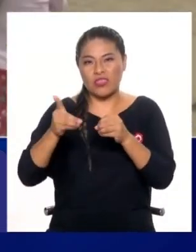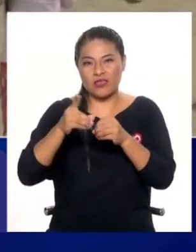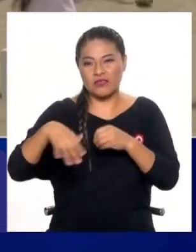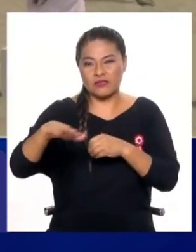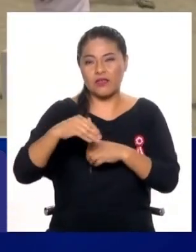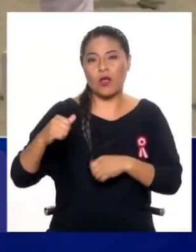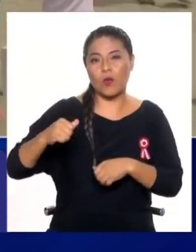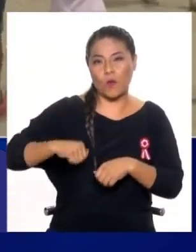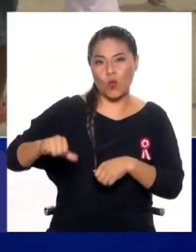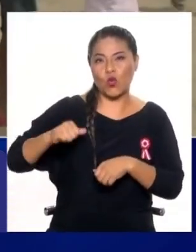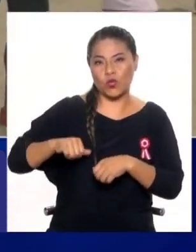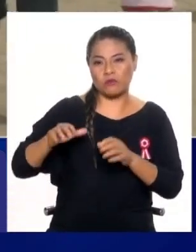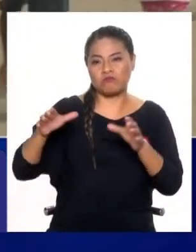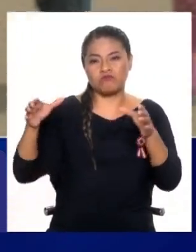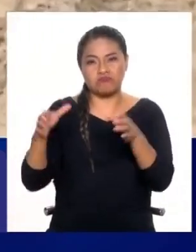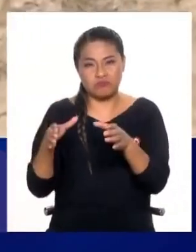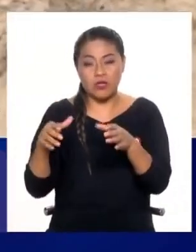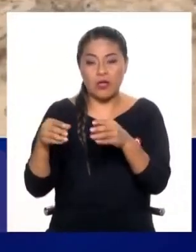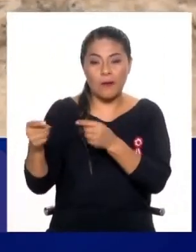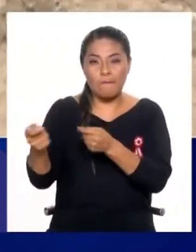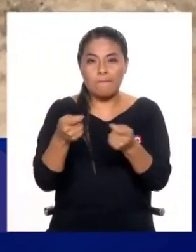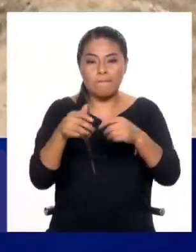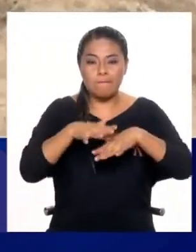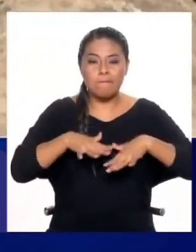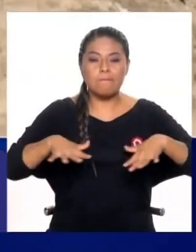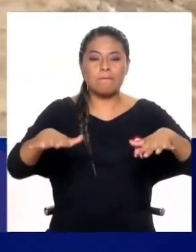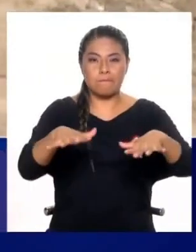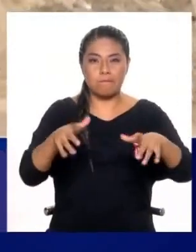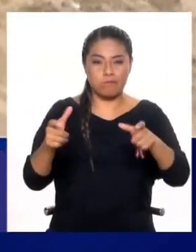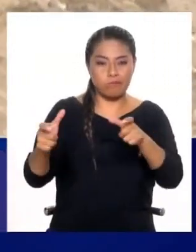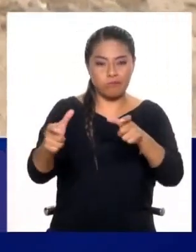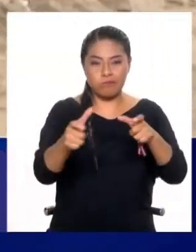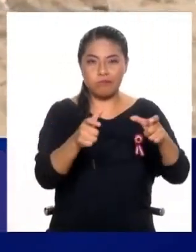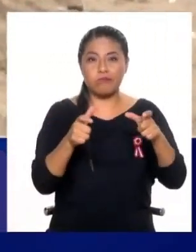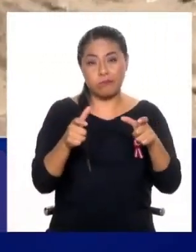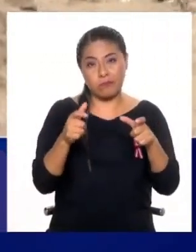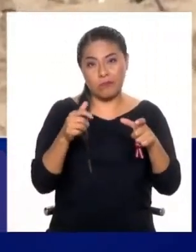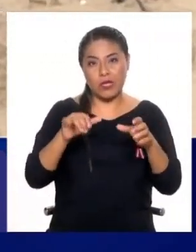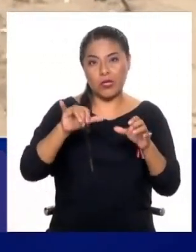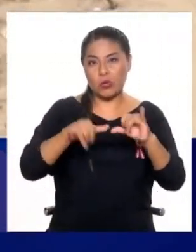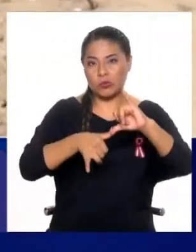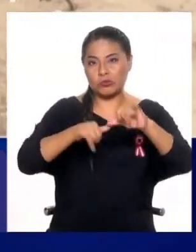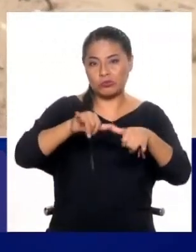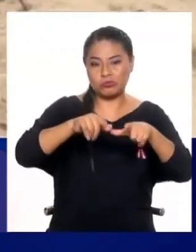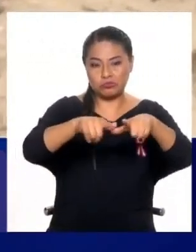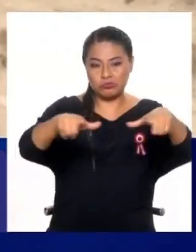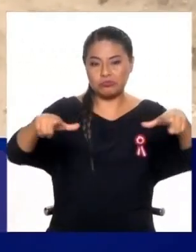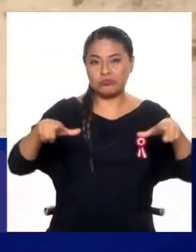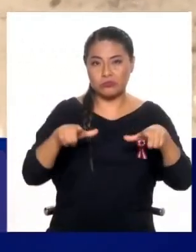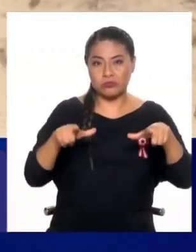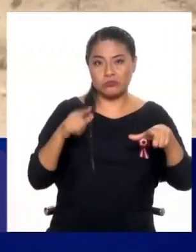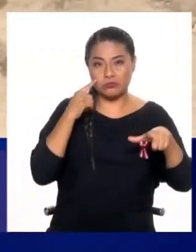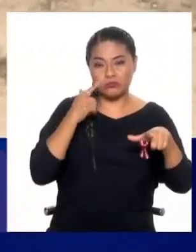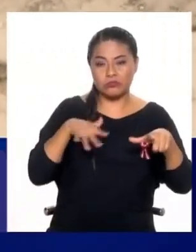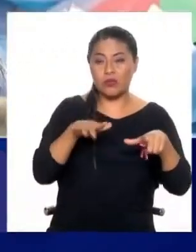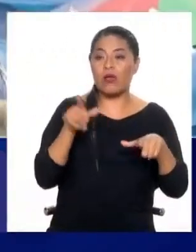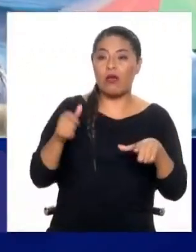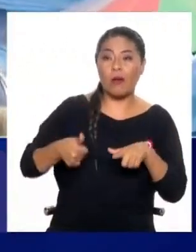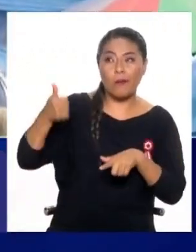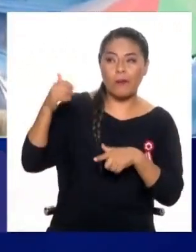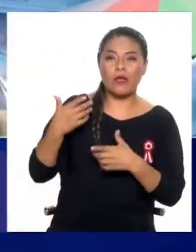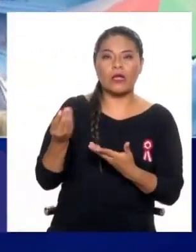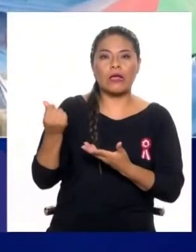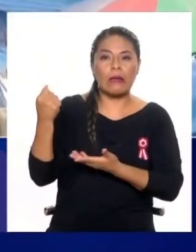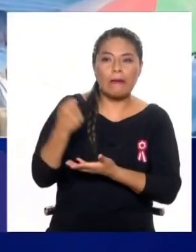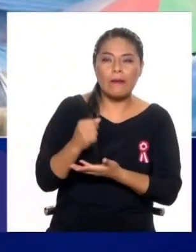gestionar, digamos, el suelo de su jurisdicción. Pero claro, muchas veces son gobiernos débiles, con pocos